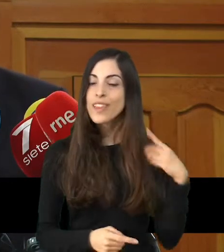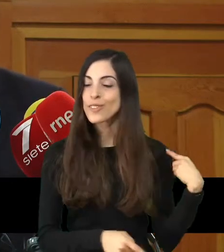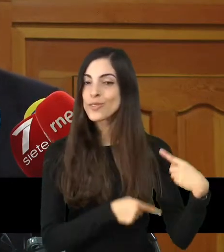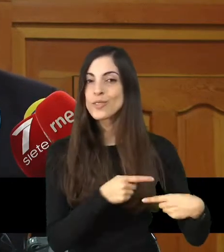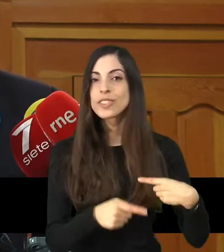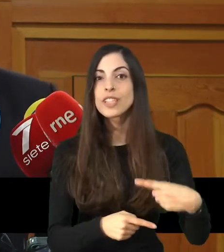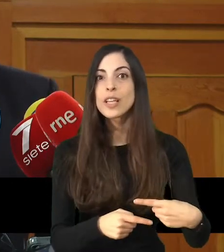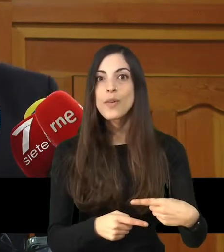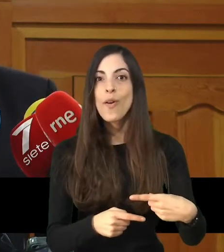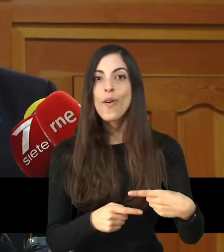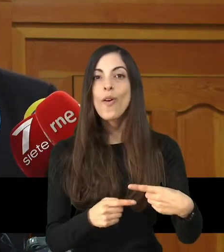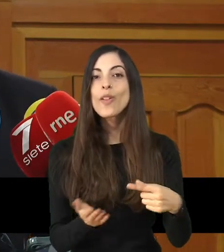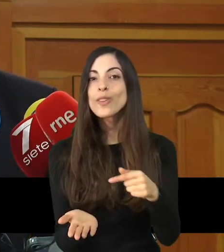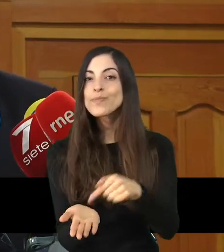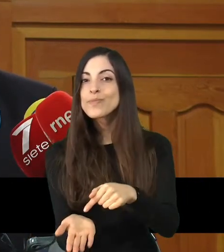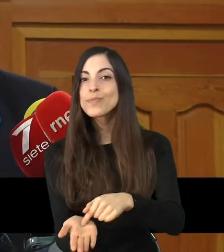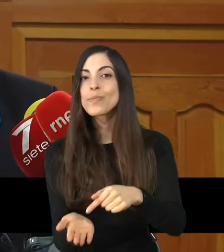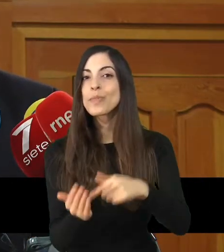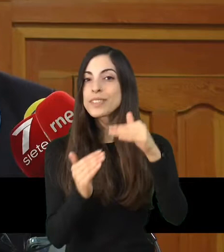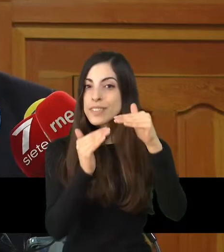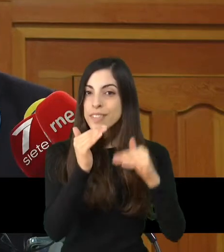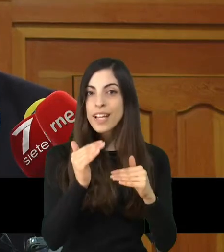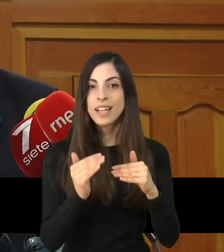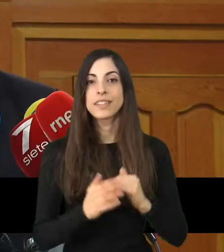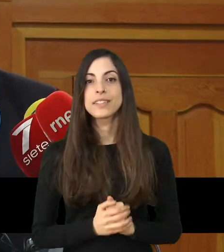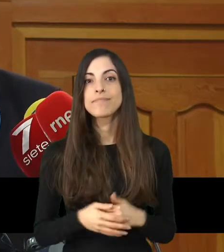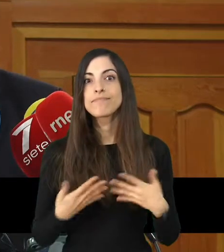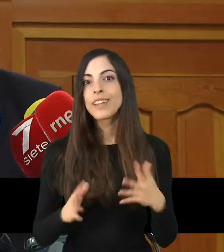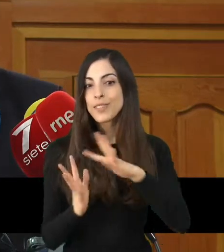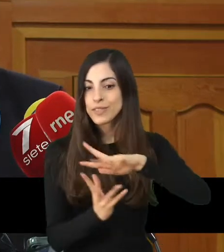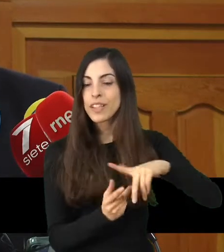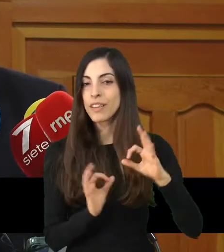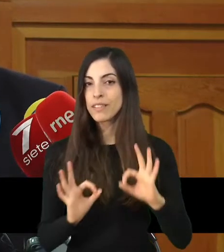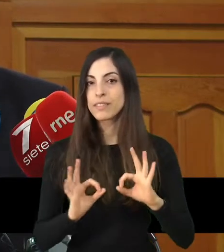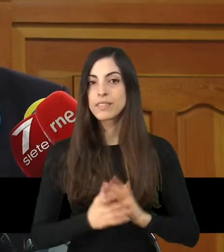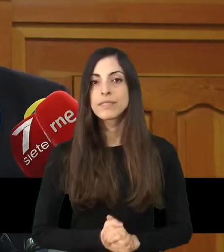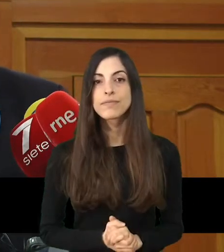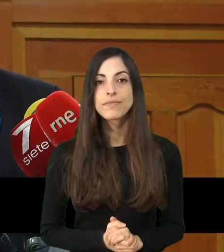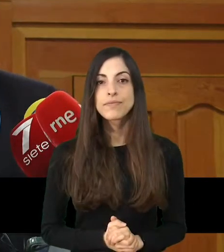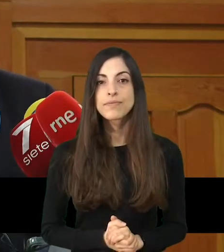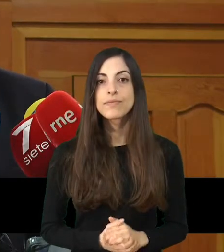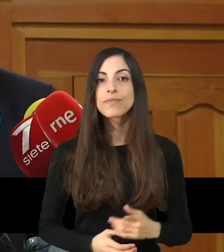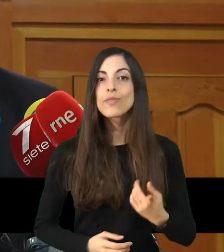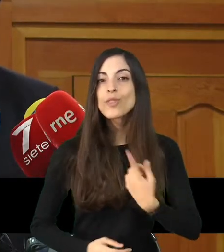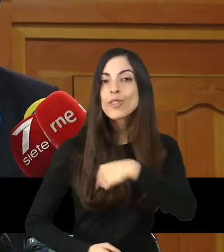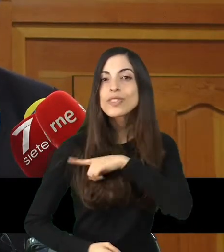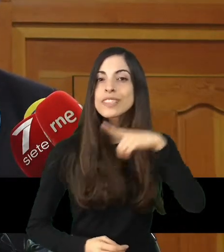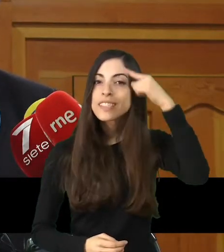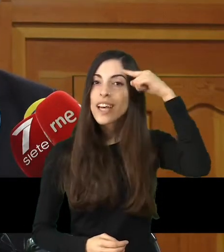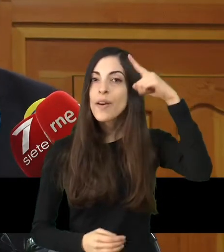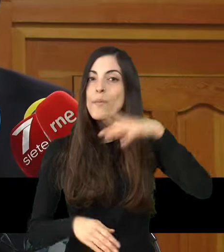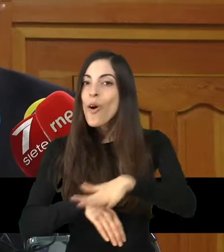año consecutivo bajan los impuestos a los cordobeses. Yo creo que eso es la noticia.